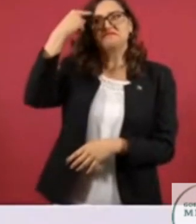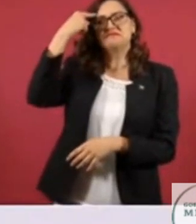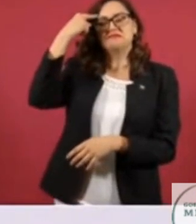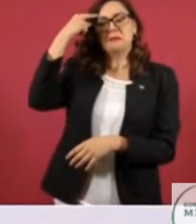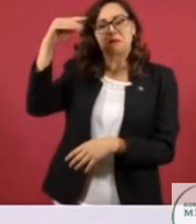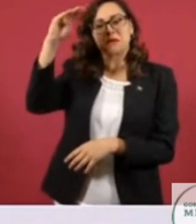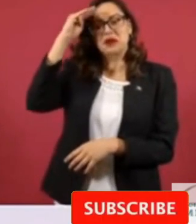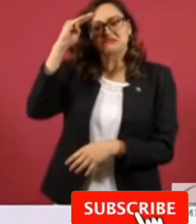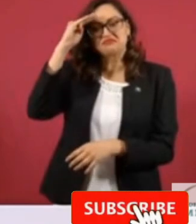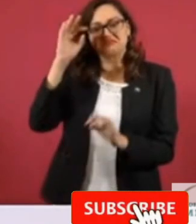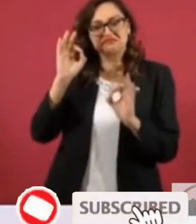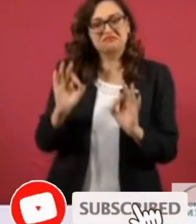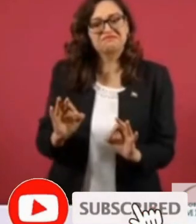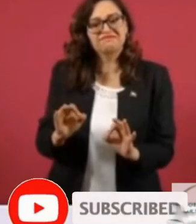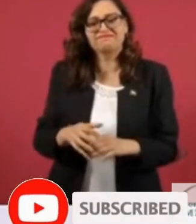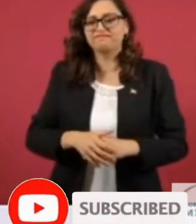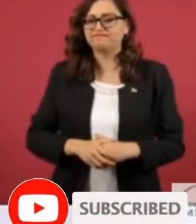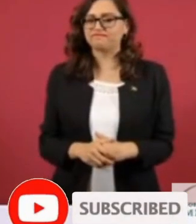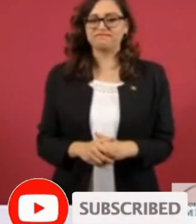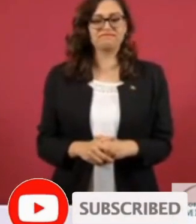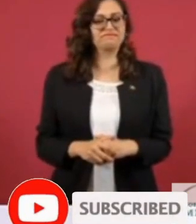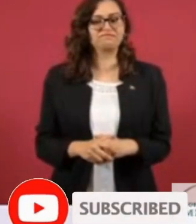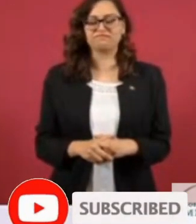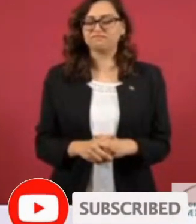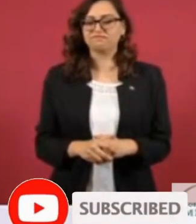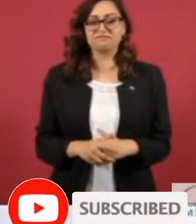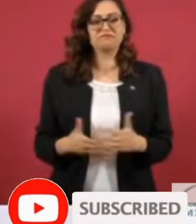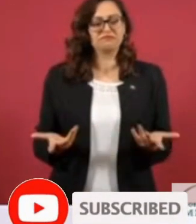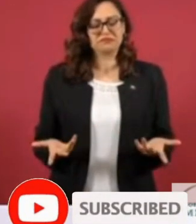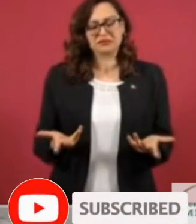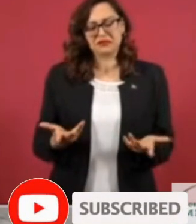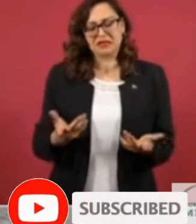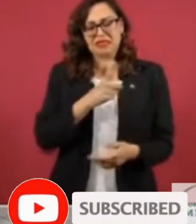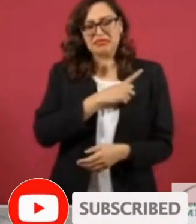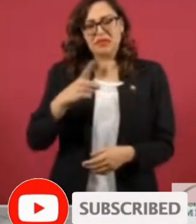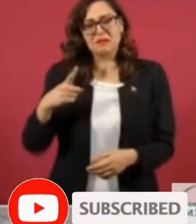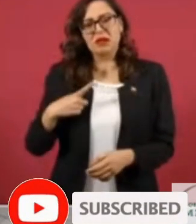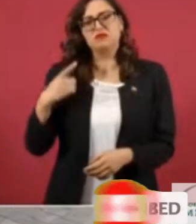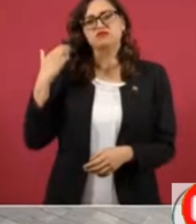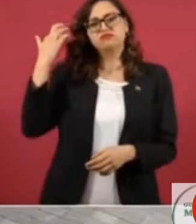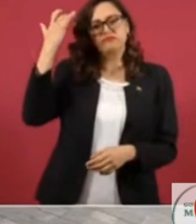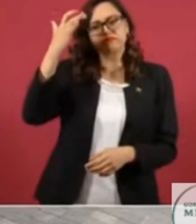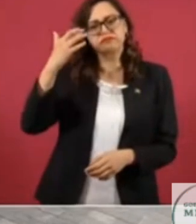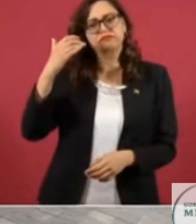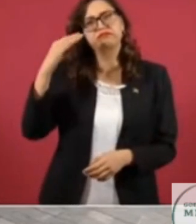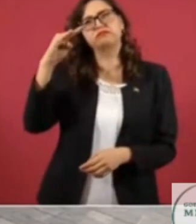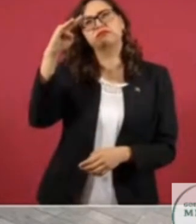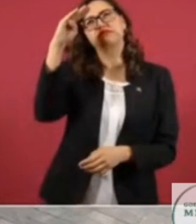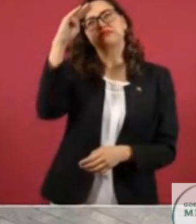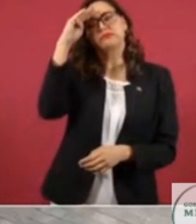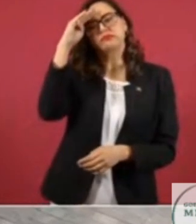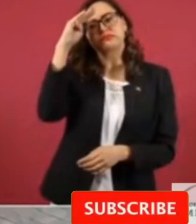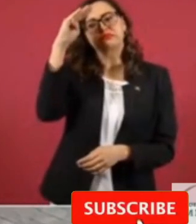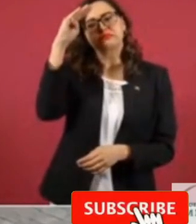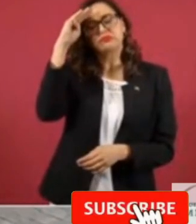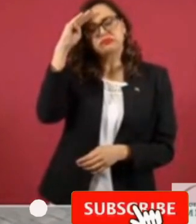Habría que empezar por preguntarnos si no se pudo evitar